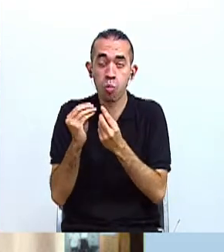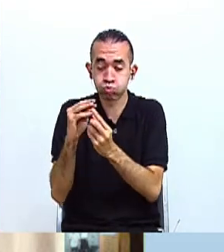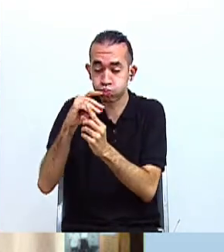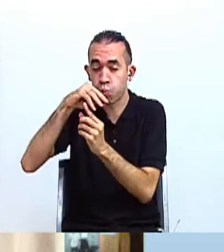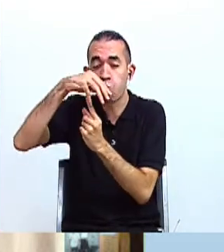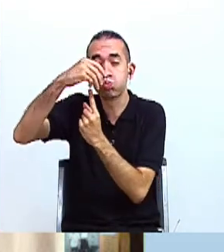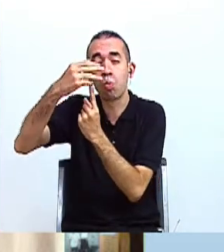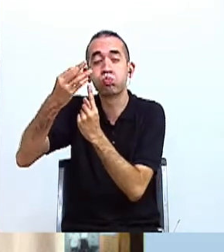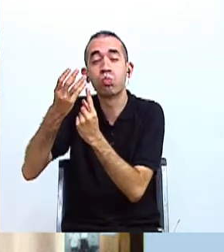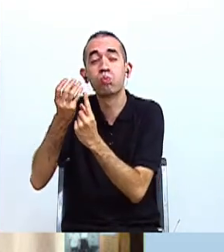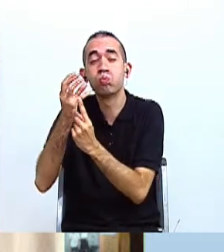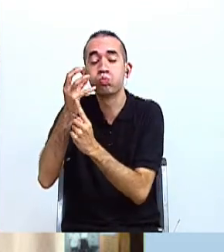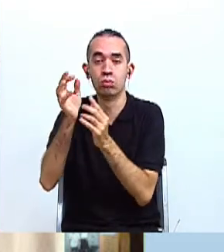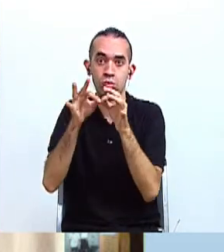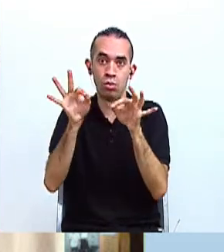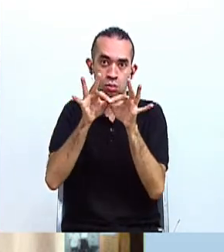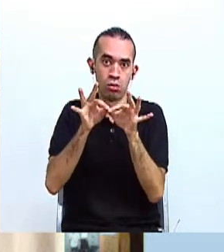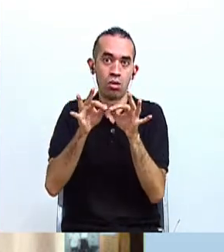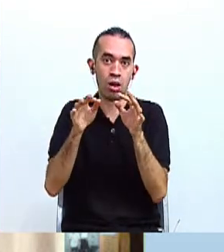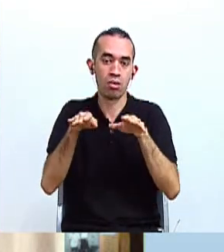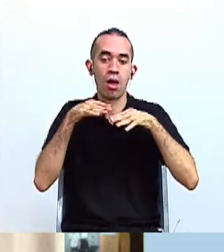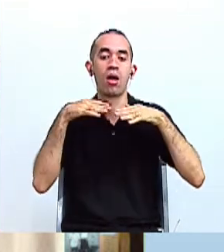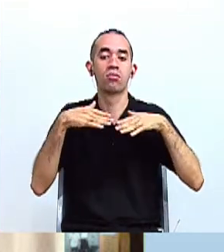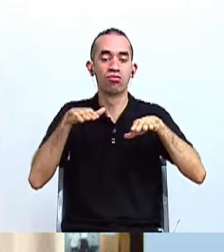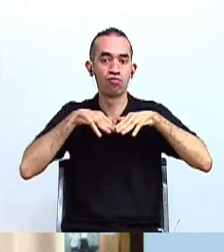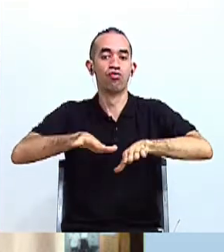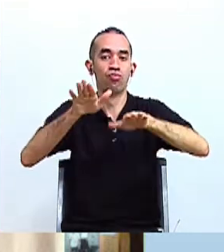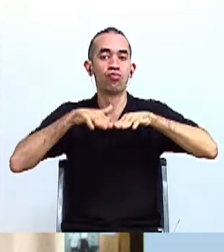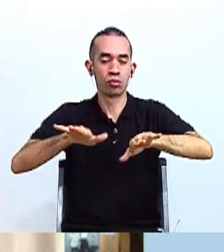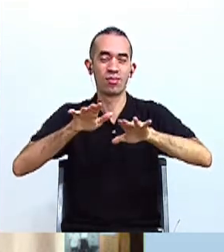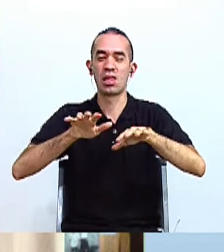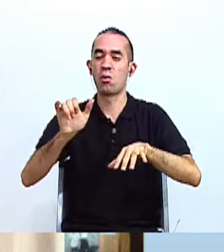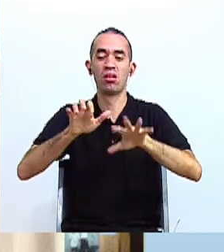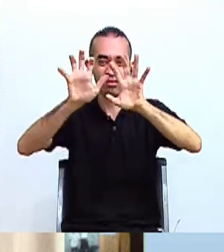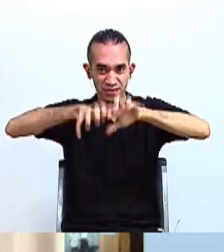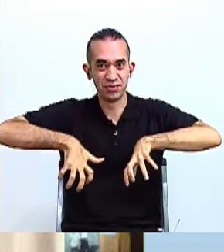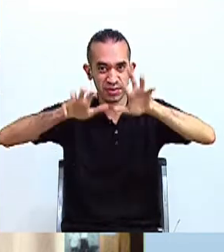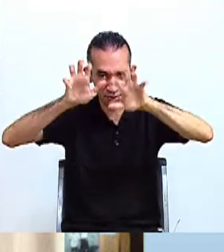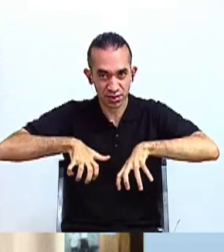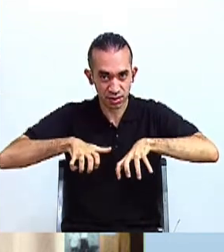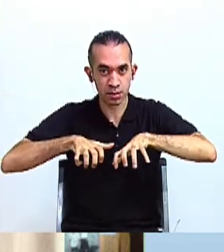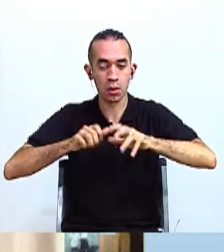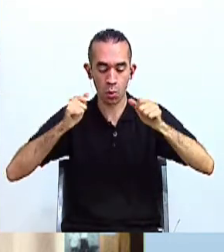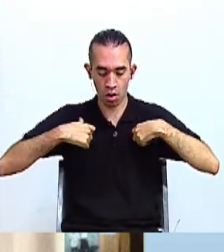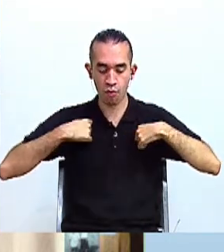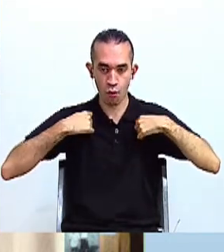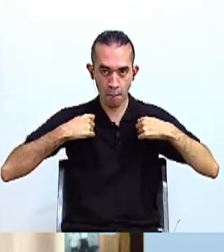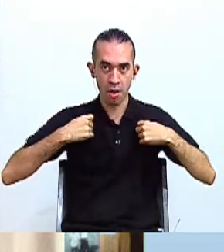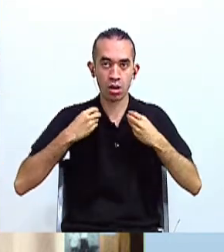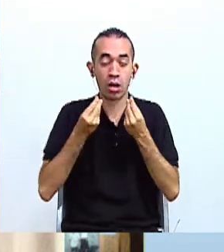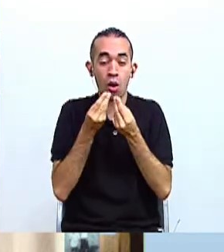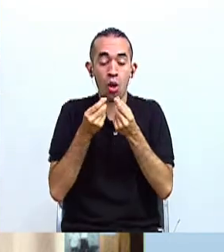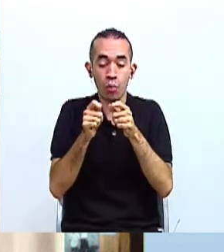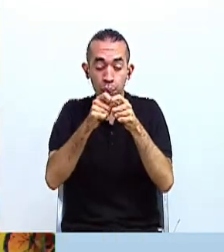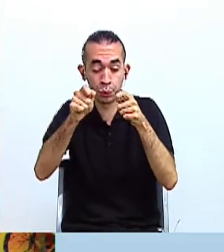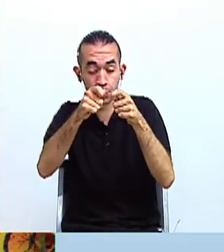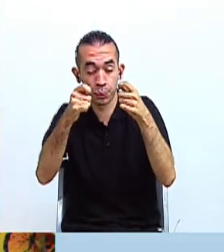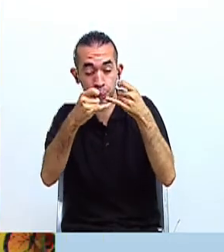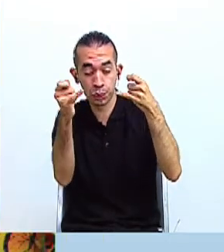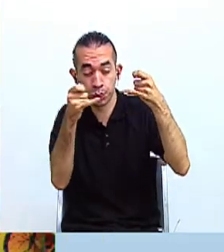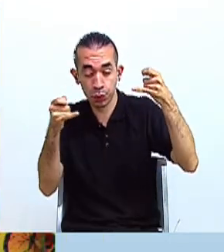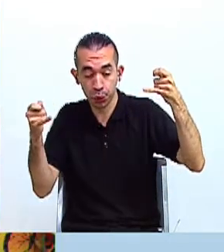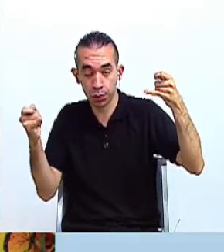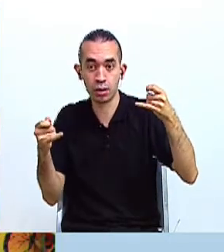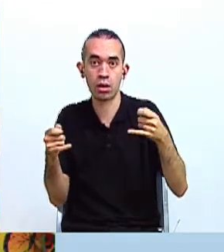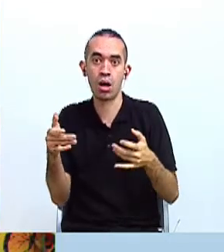del textil, por la obtención de telas, por la posibilidad de vestirse gracias a las telas de algodón, algunas de las cuales